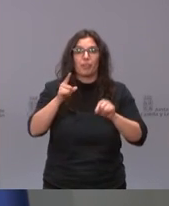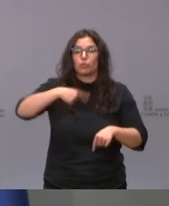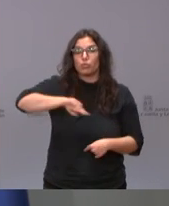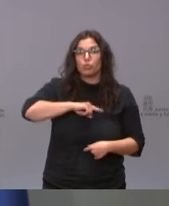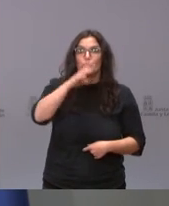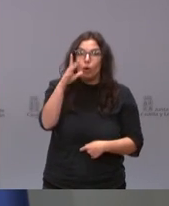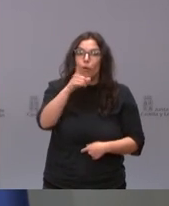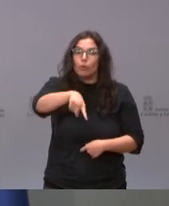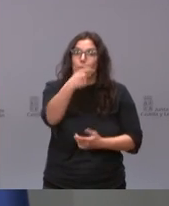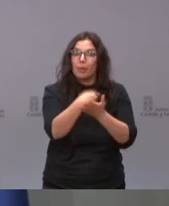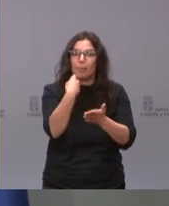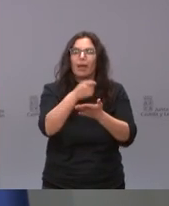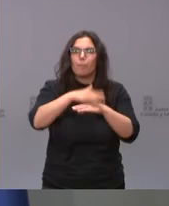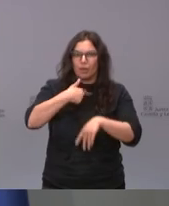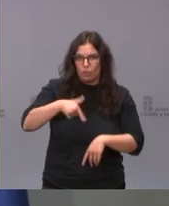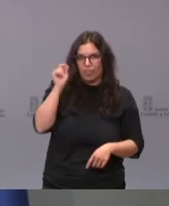pagan para tomar decisiones